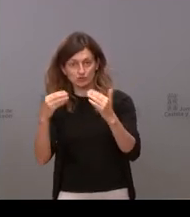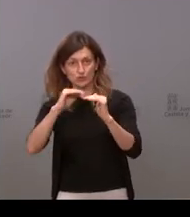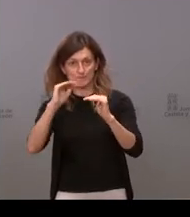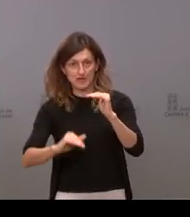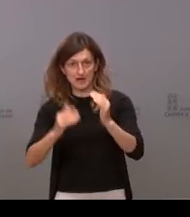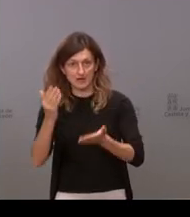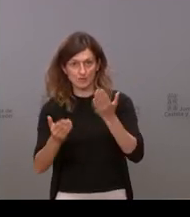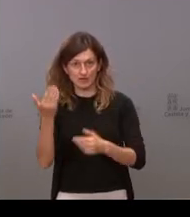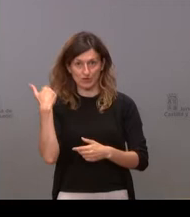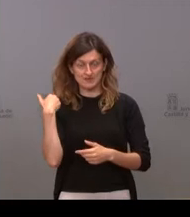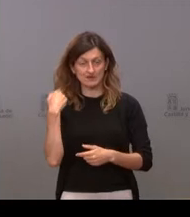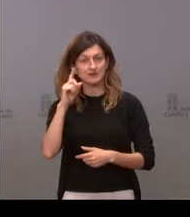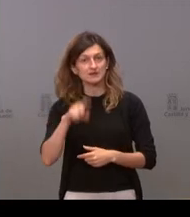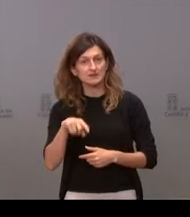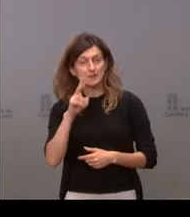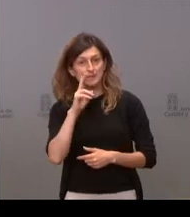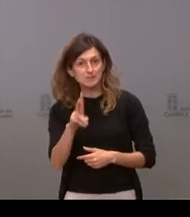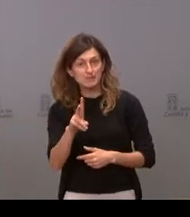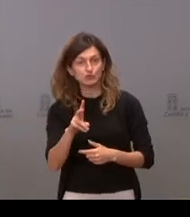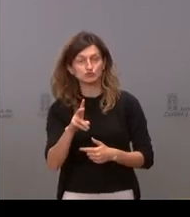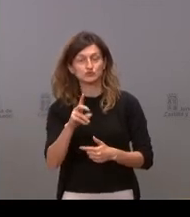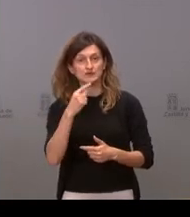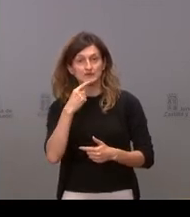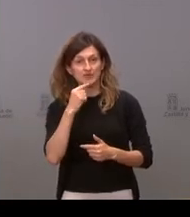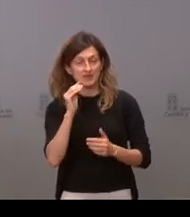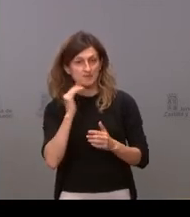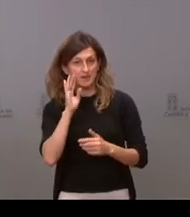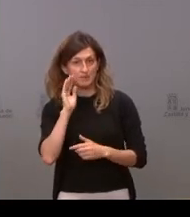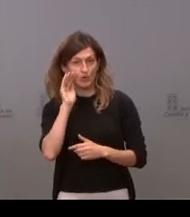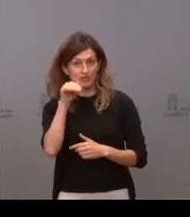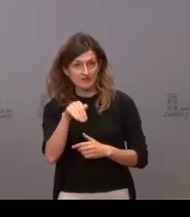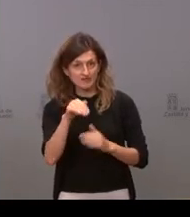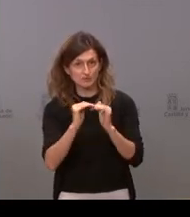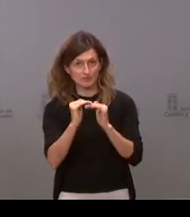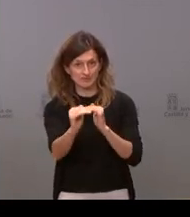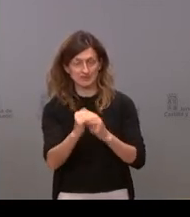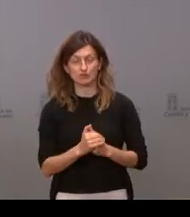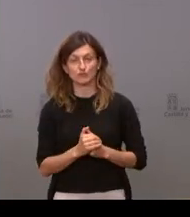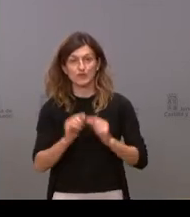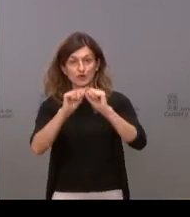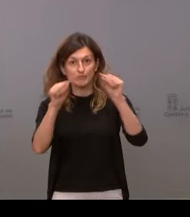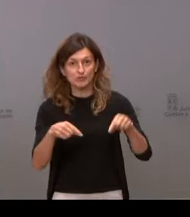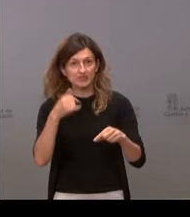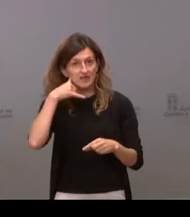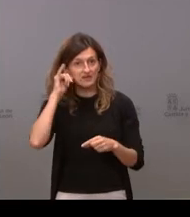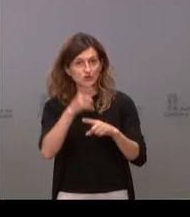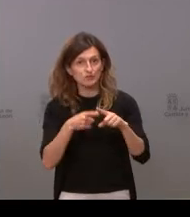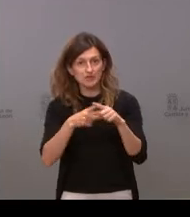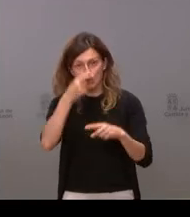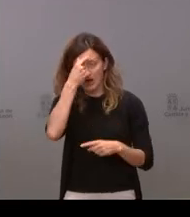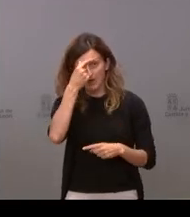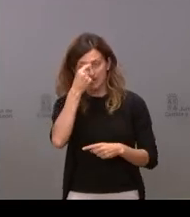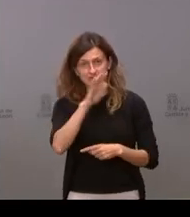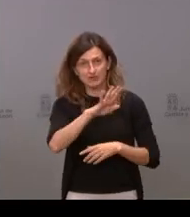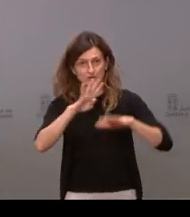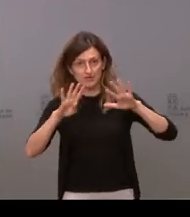respecto a ayer y con una tendencia, como decía, al descenso mantenido. Por provincias en riesgo medio encontramos a Ávila, 59,